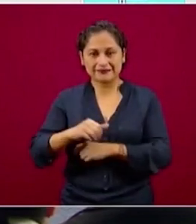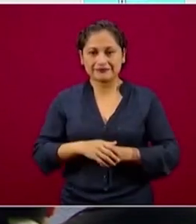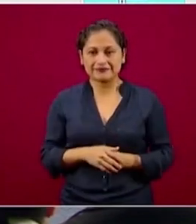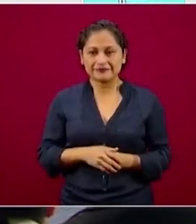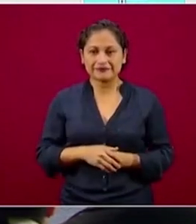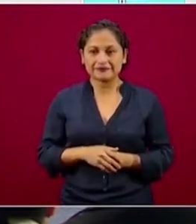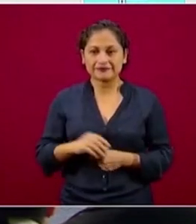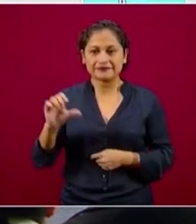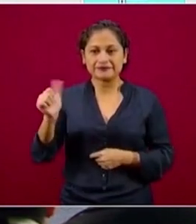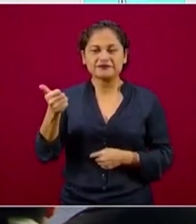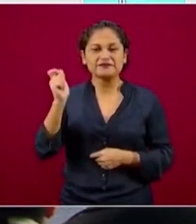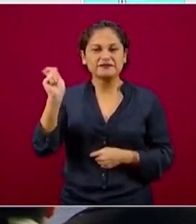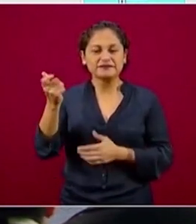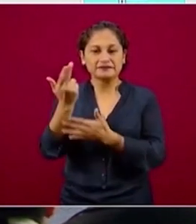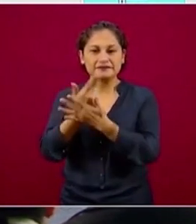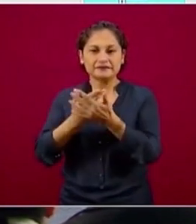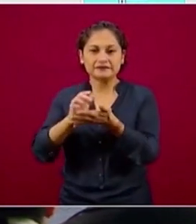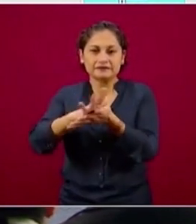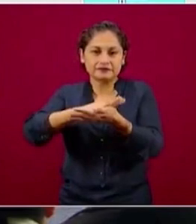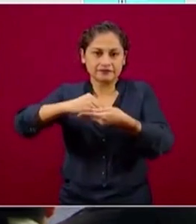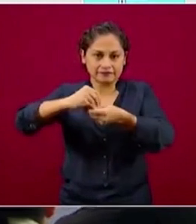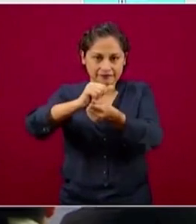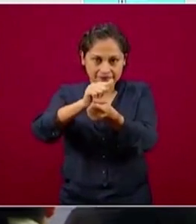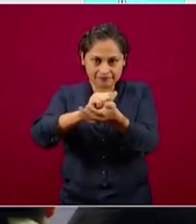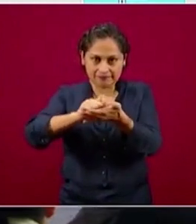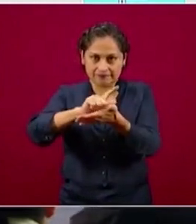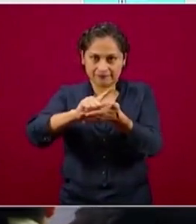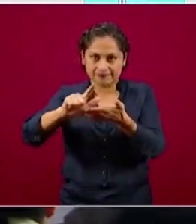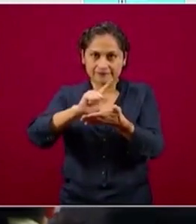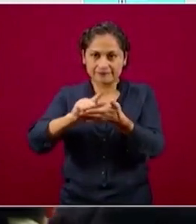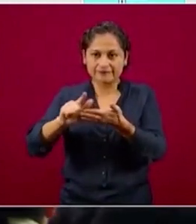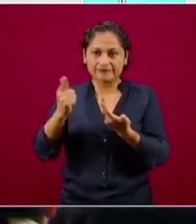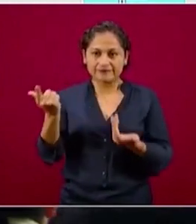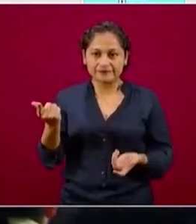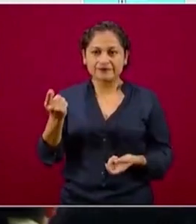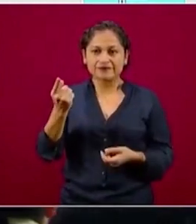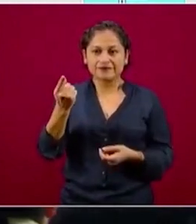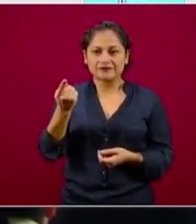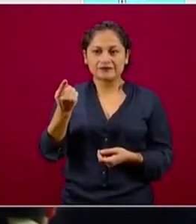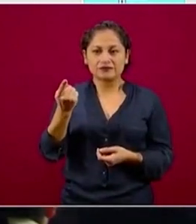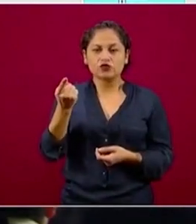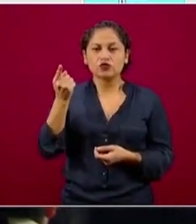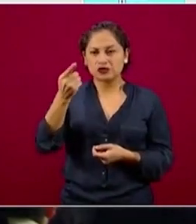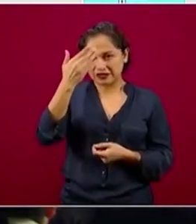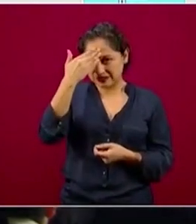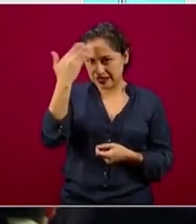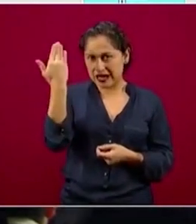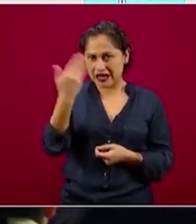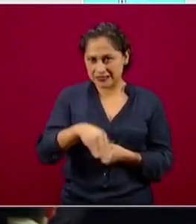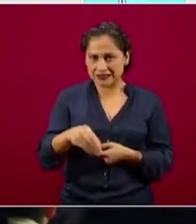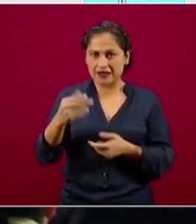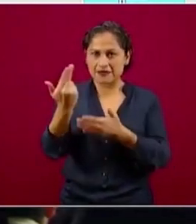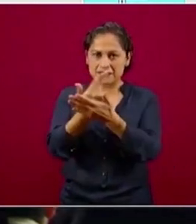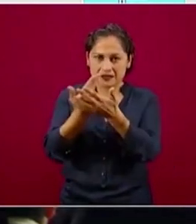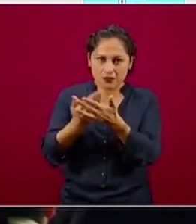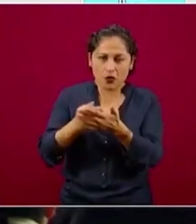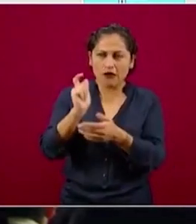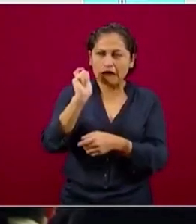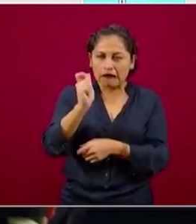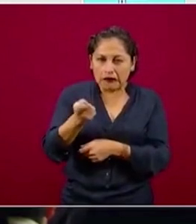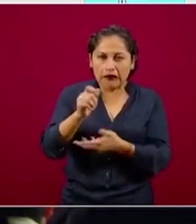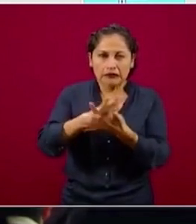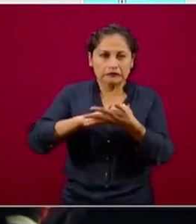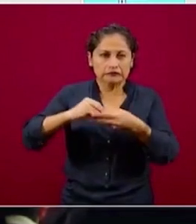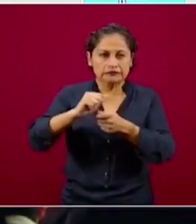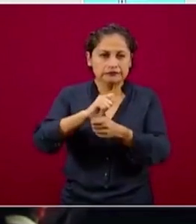lavarse las manos. Sólo para ilustrar, es un paquete de medidas que ustedes conocen y que hemos puesto a disposición repetidamente. Entonces,